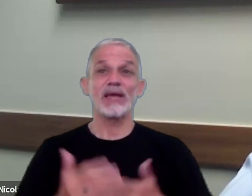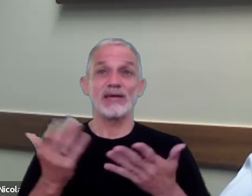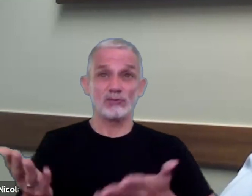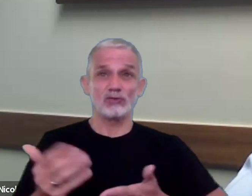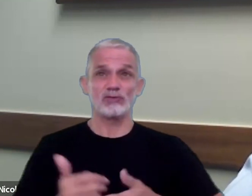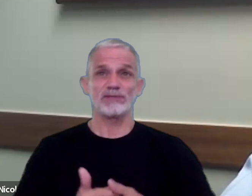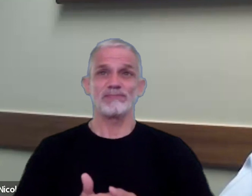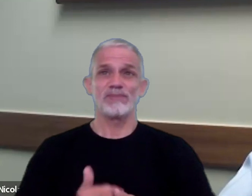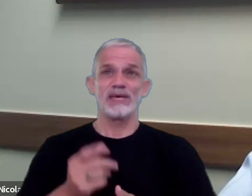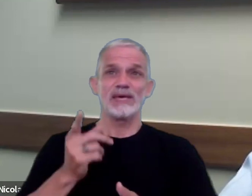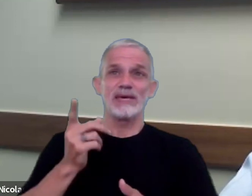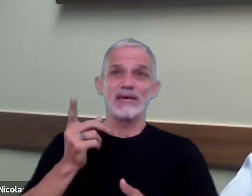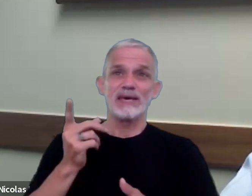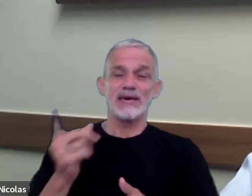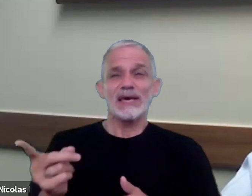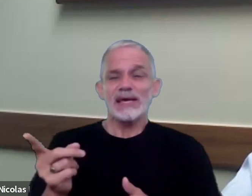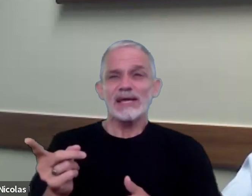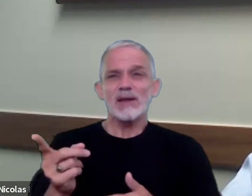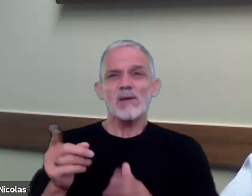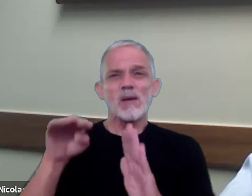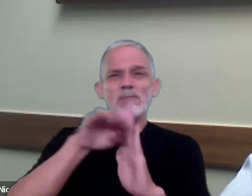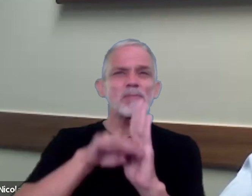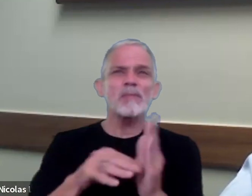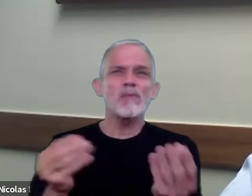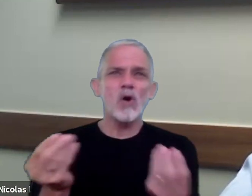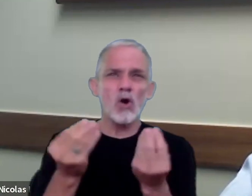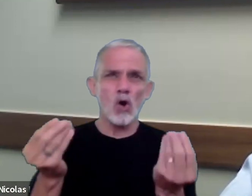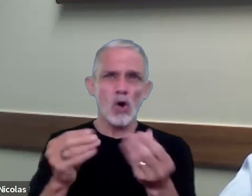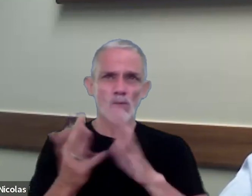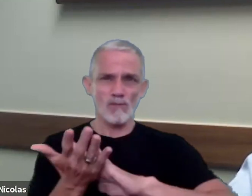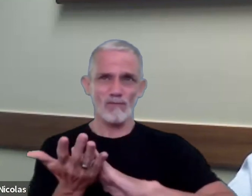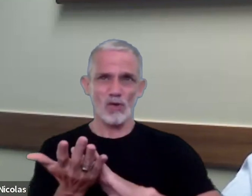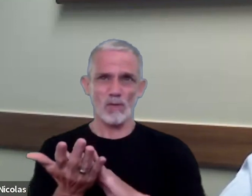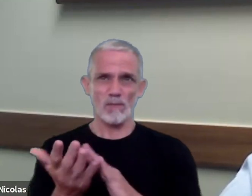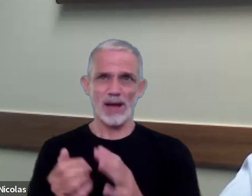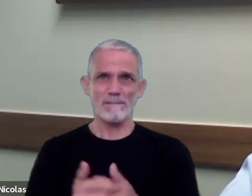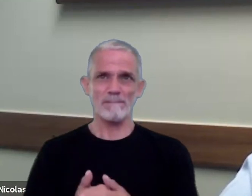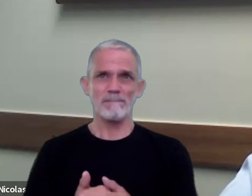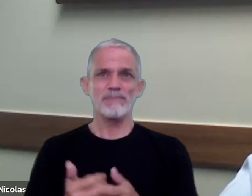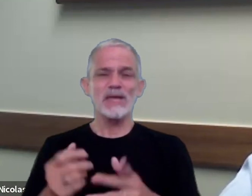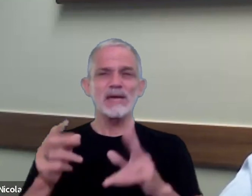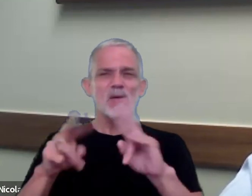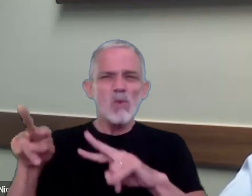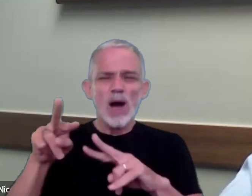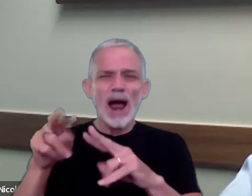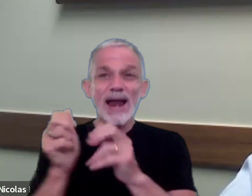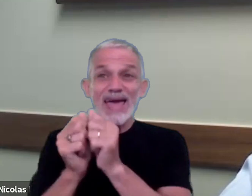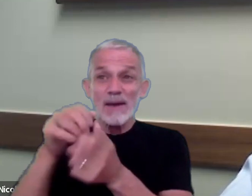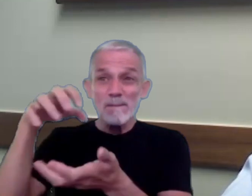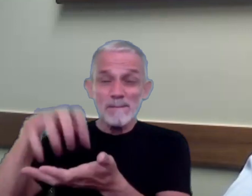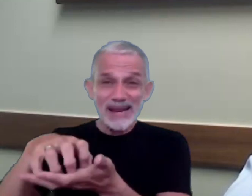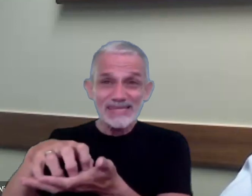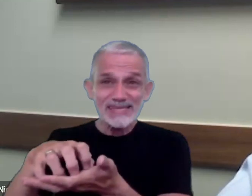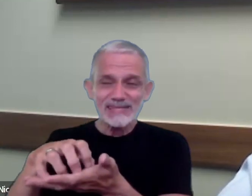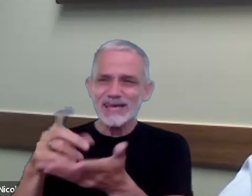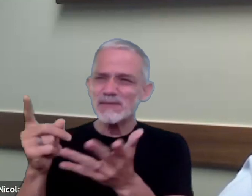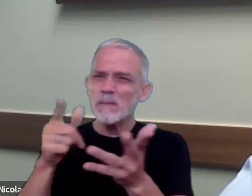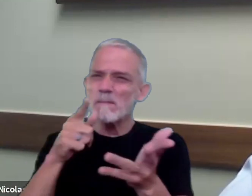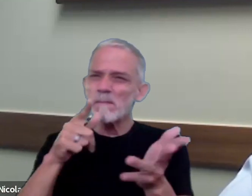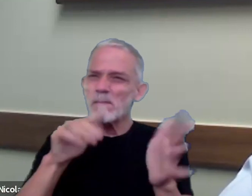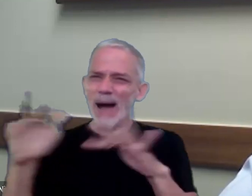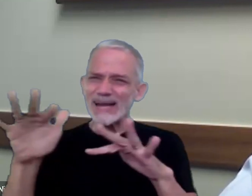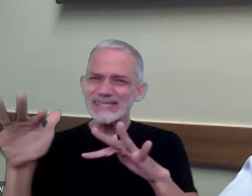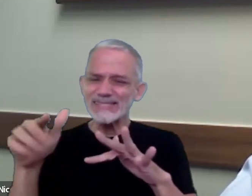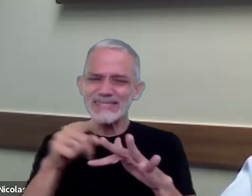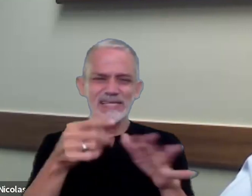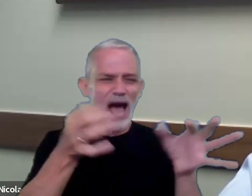en ese aspecto el procedimiento es buscar empresas que funcionalmente sean similares a la